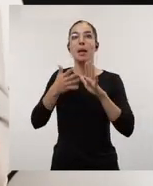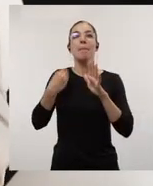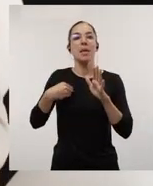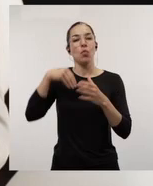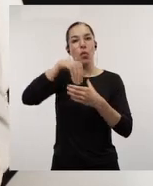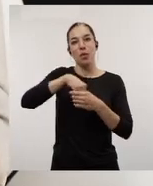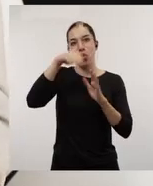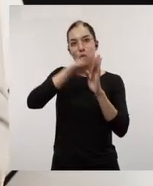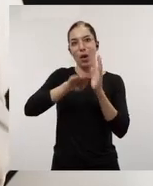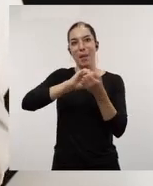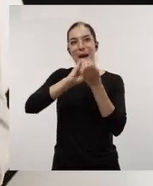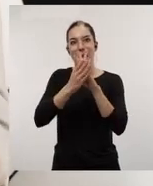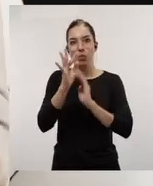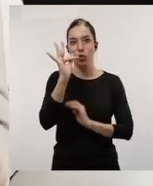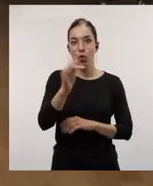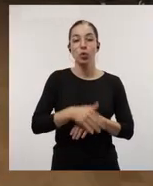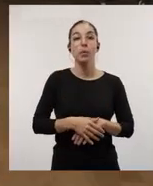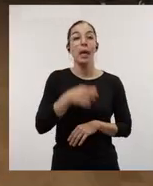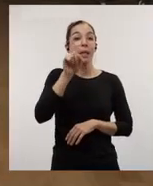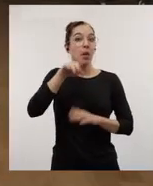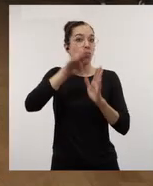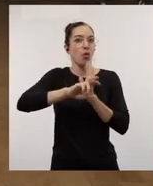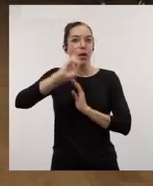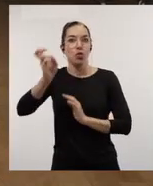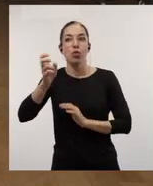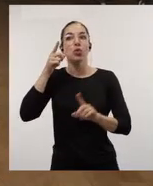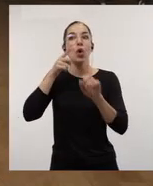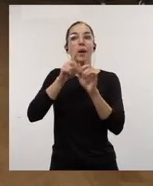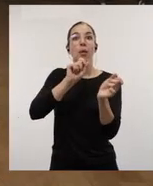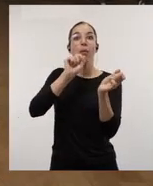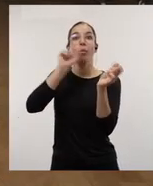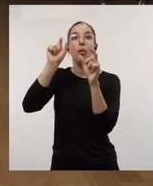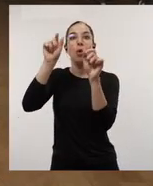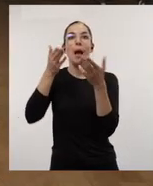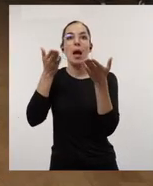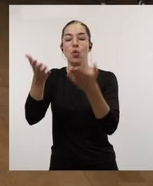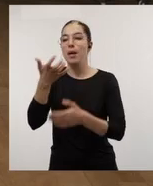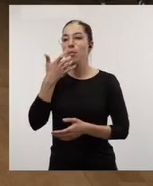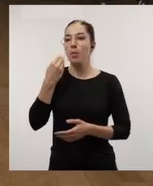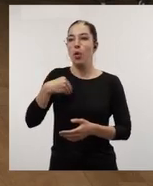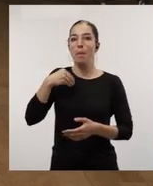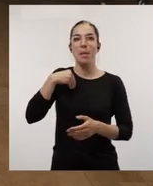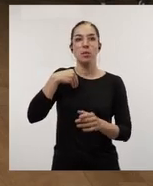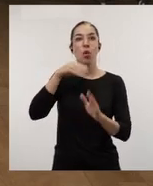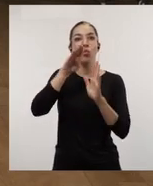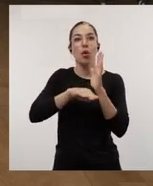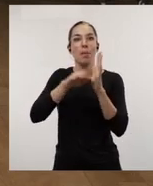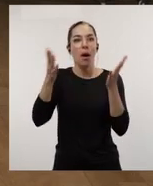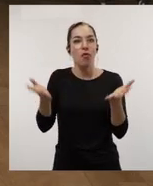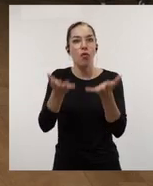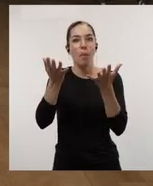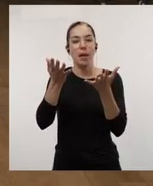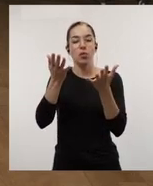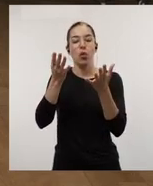Estos programas Erasmus Plus. Luego tenemos otros programas de ayudas a la movilidad dentro del programa propio de fomento y desarrollo de la